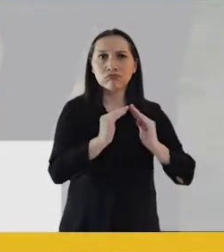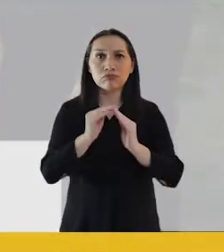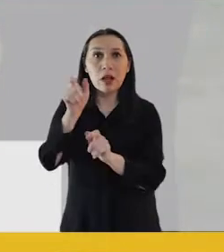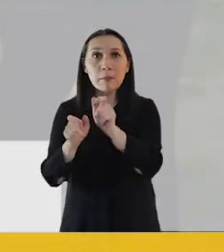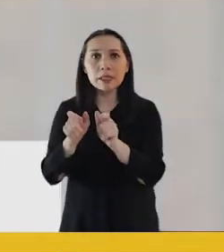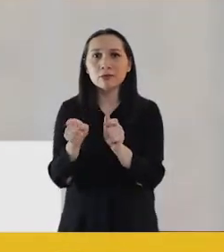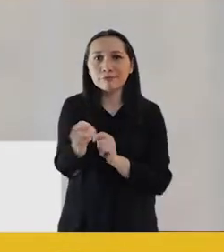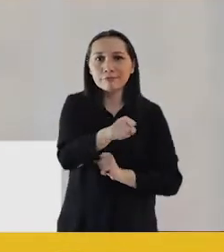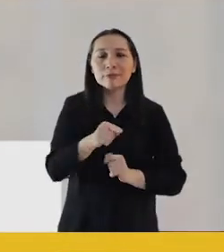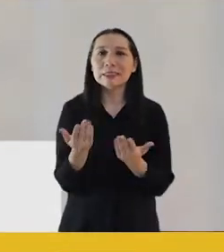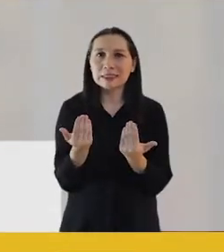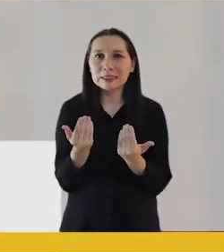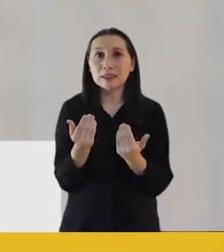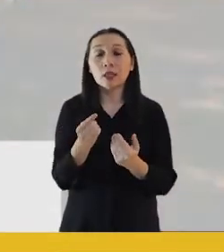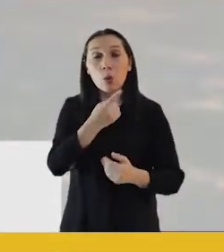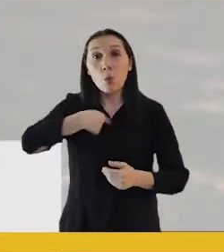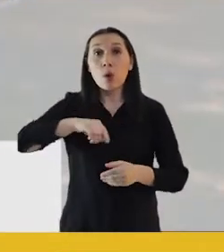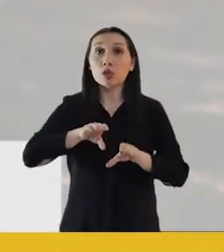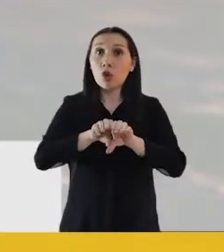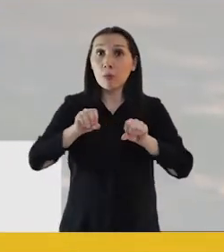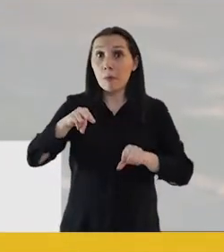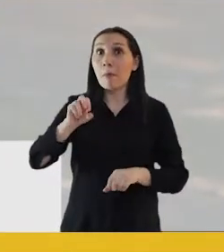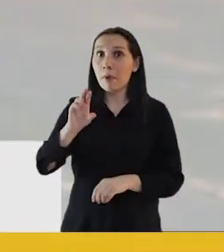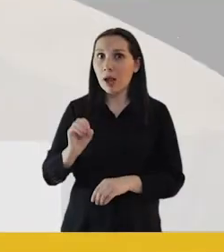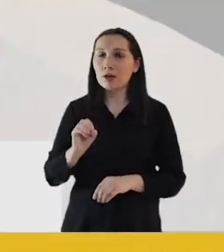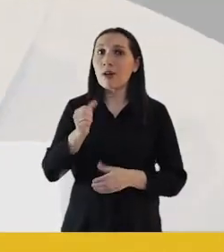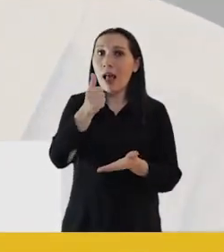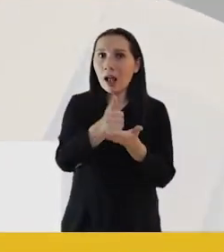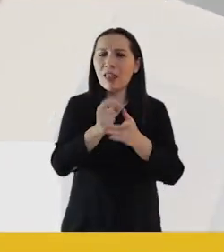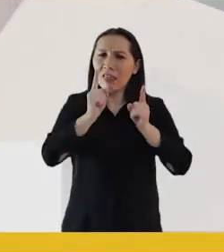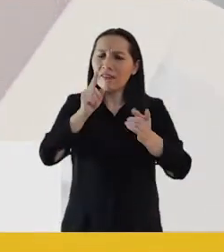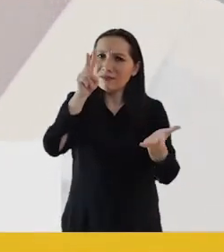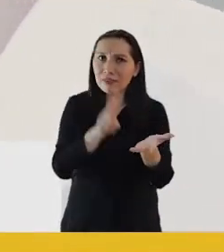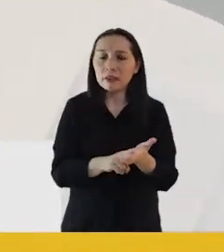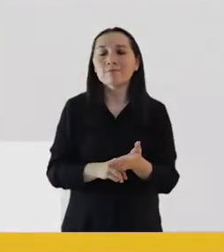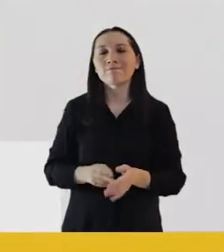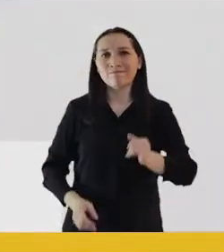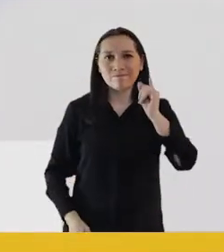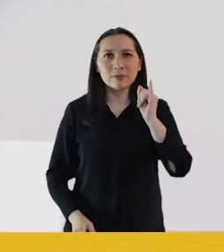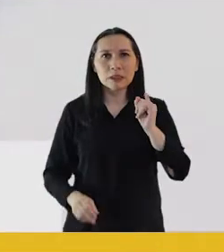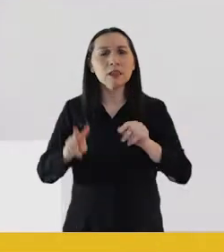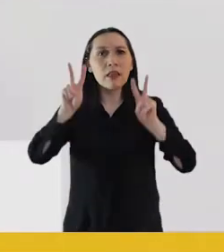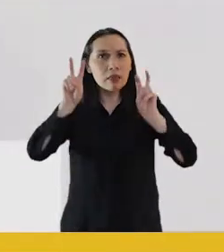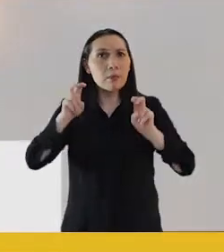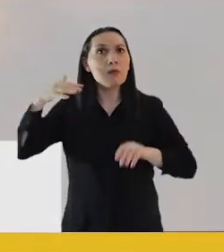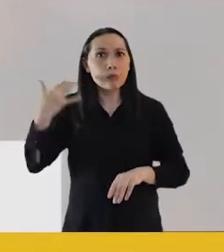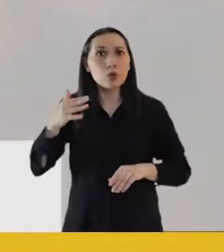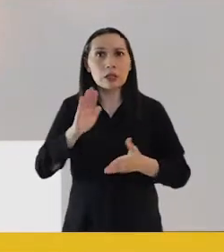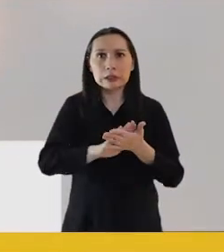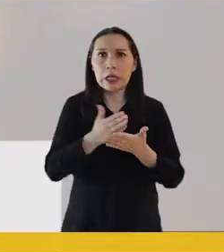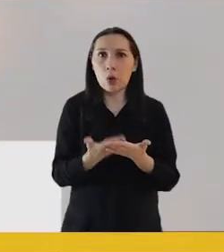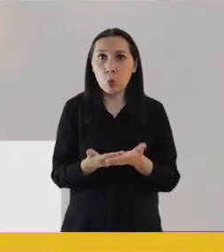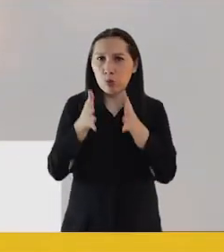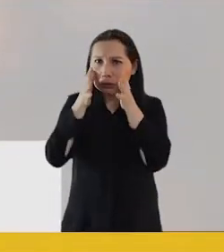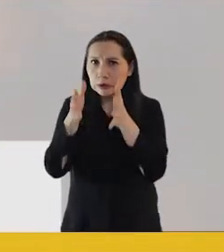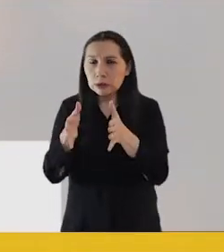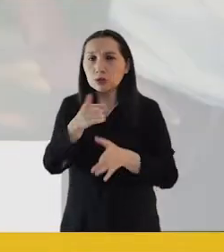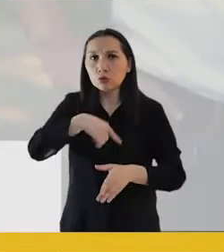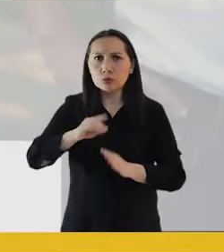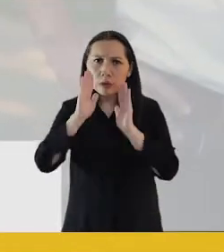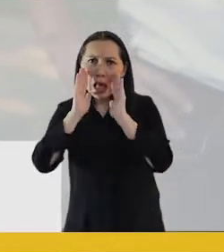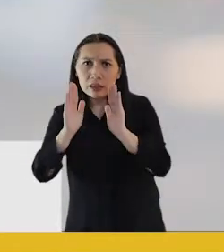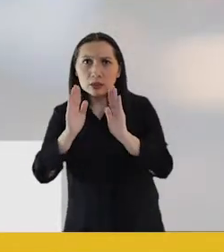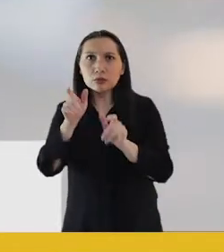trabajar en los barrios, donde la gente nos necesita. Mario, nuestro compromiso como alcaldes tiene que ser real. Así es, porque hay temas fundamentales como la salud.